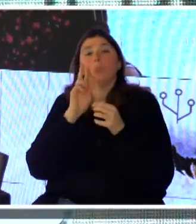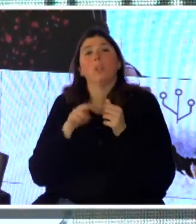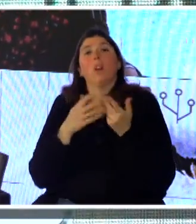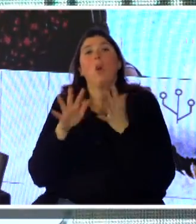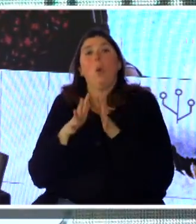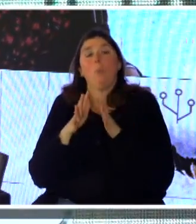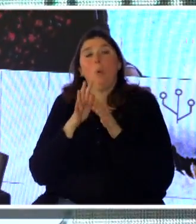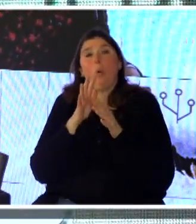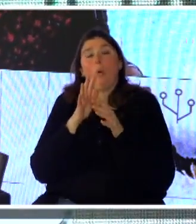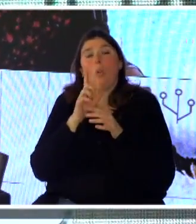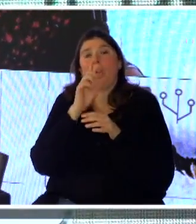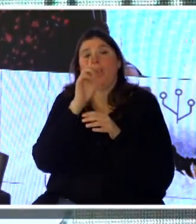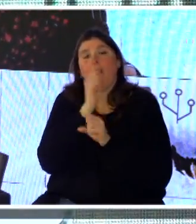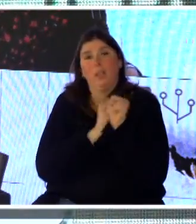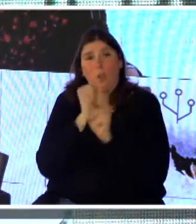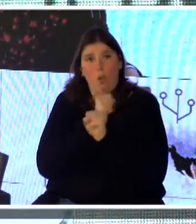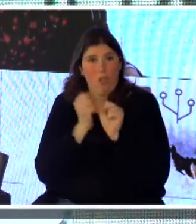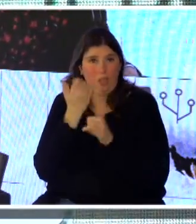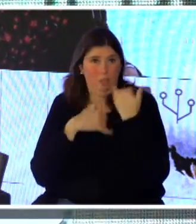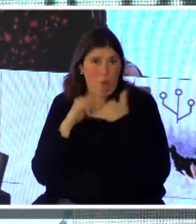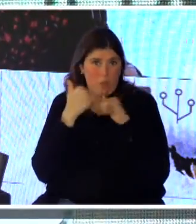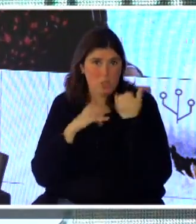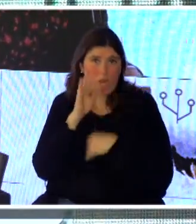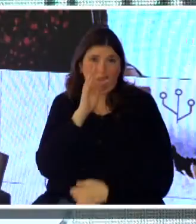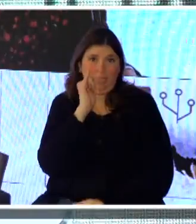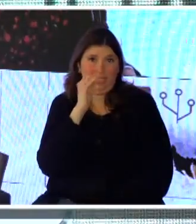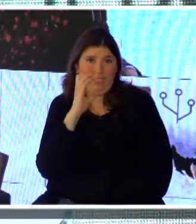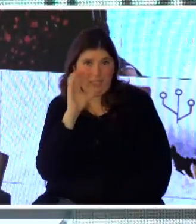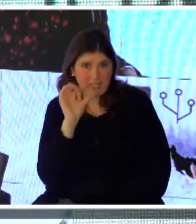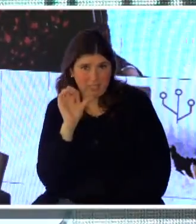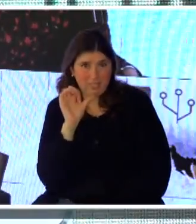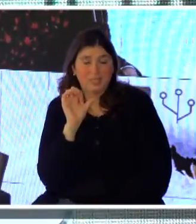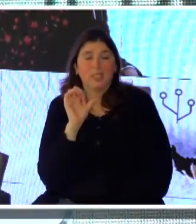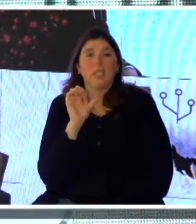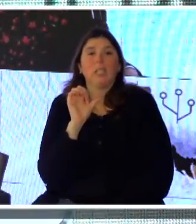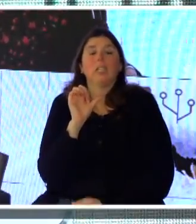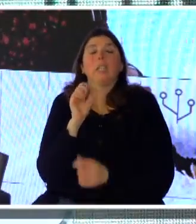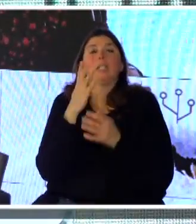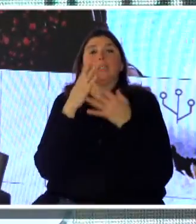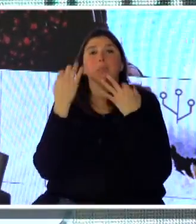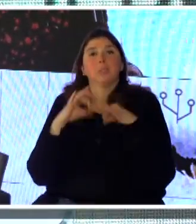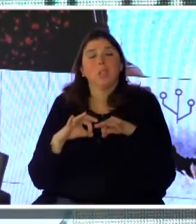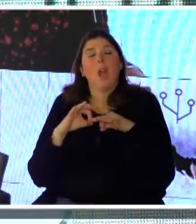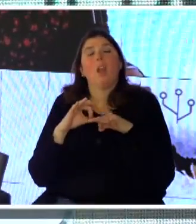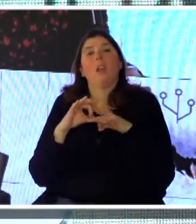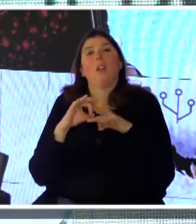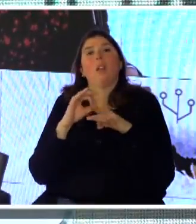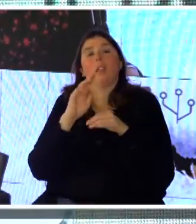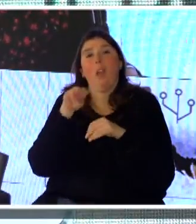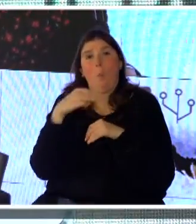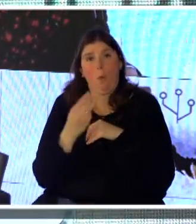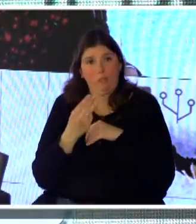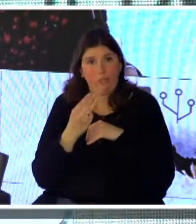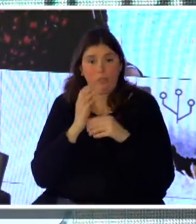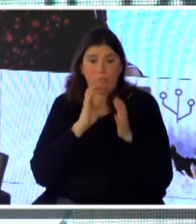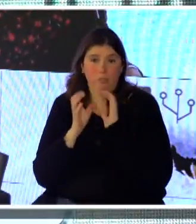las TICs o desde Tecnologías de la Información, en especial desde el canal de comunicación que sería un portal web, nosotros